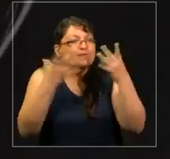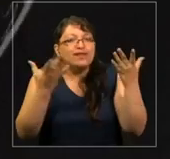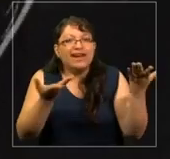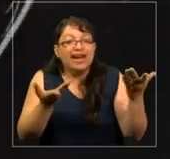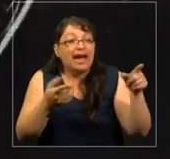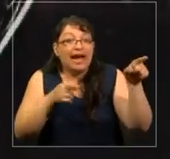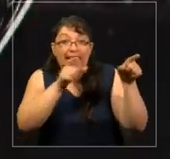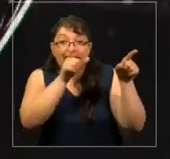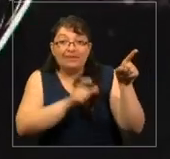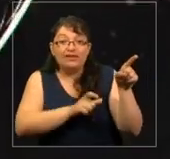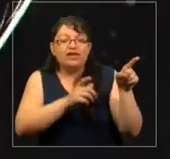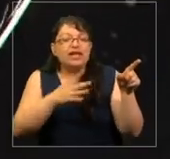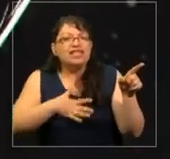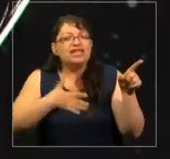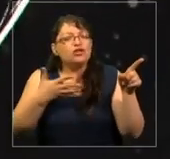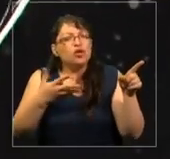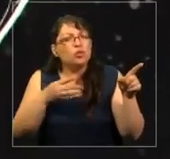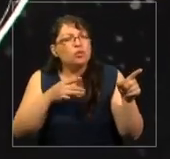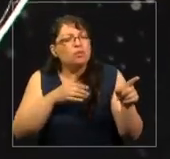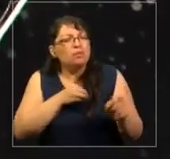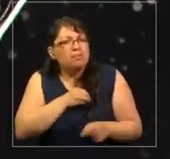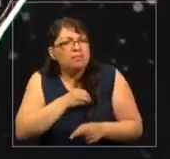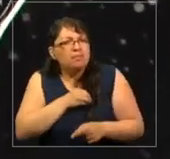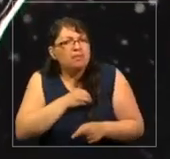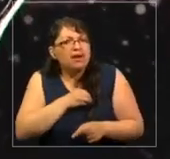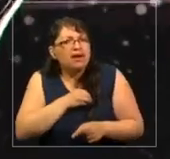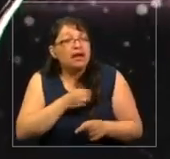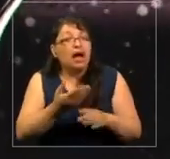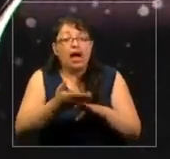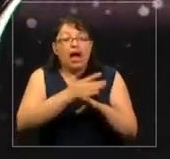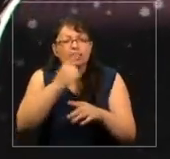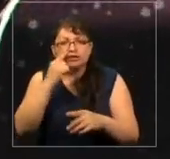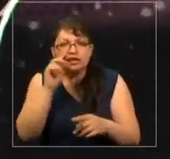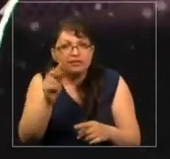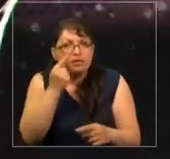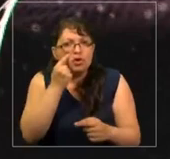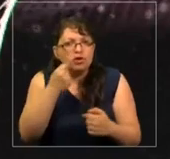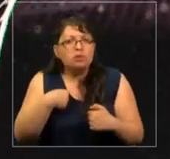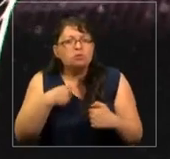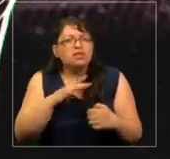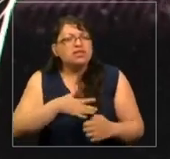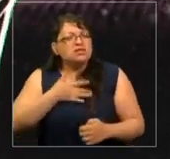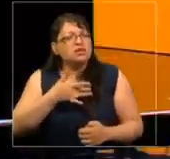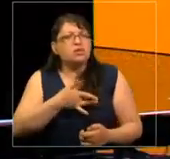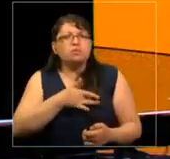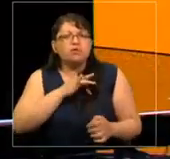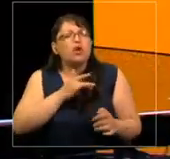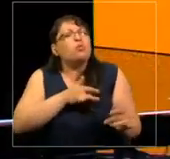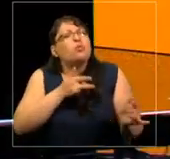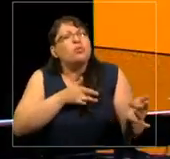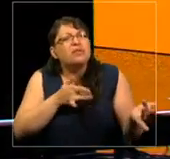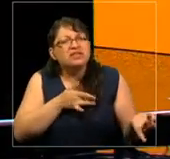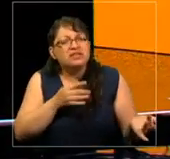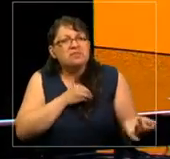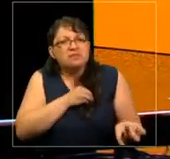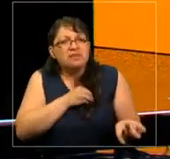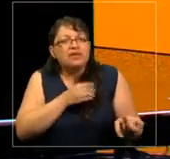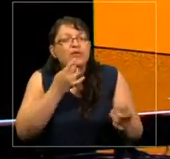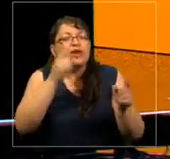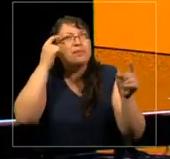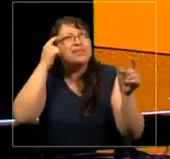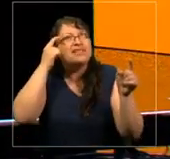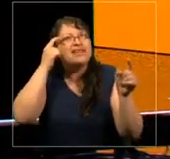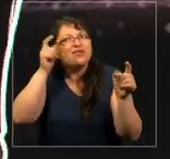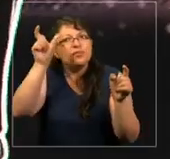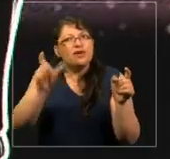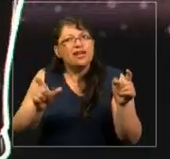Ella se sintió lástima antes de que me viera. Y había una posición que ella tenía como africana, que